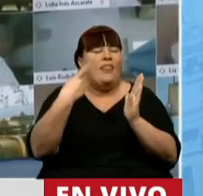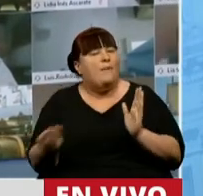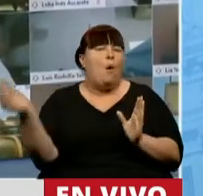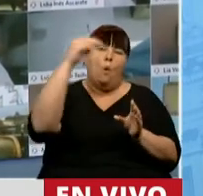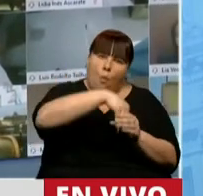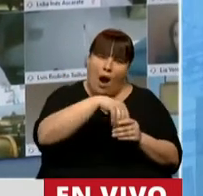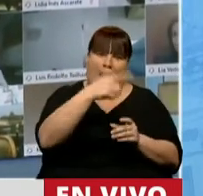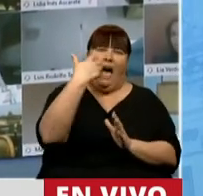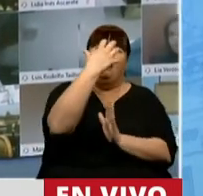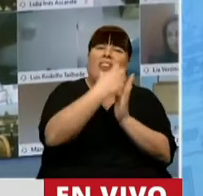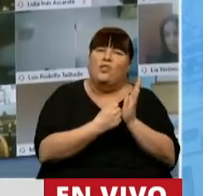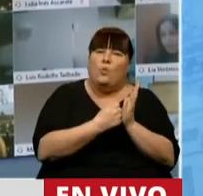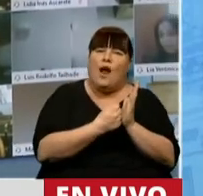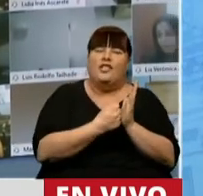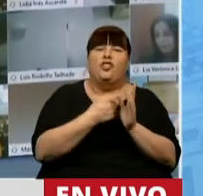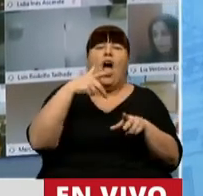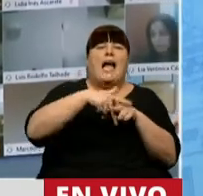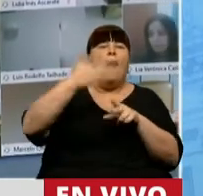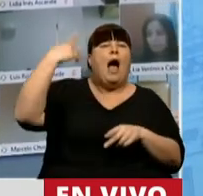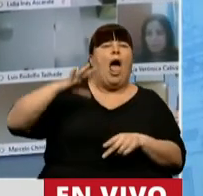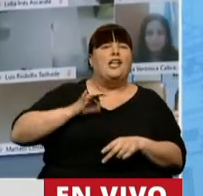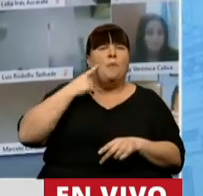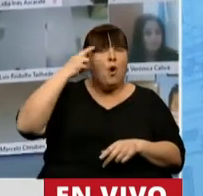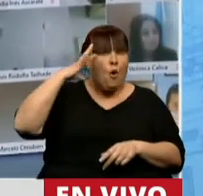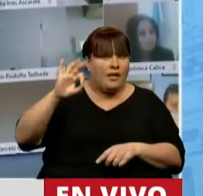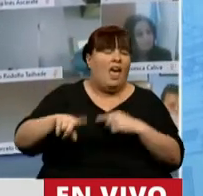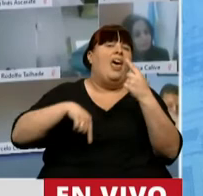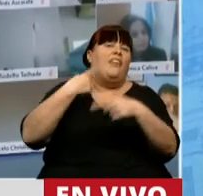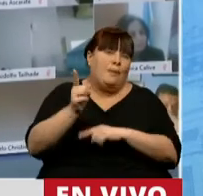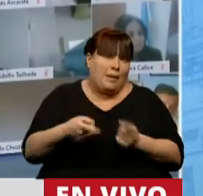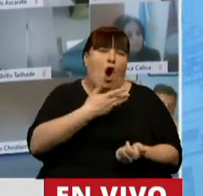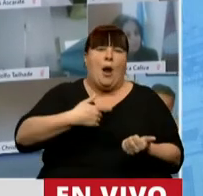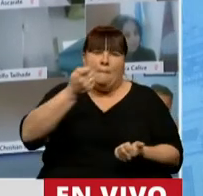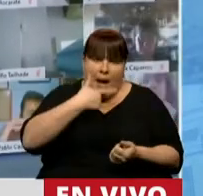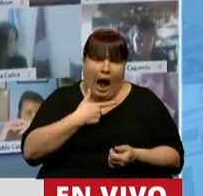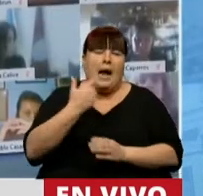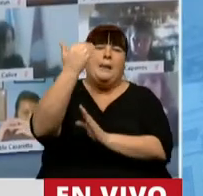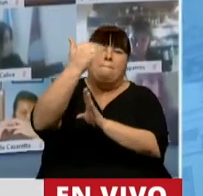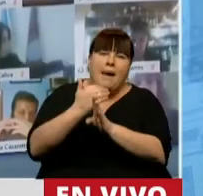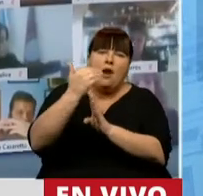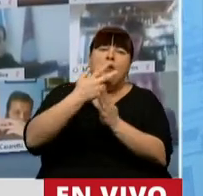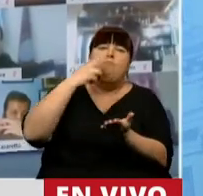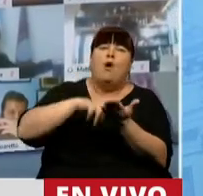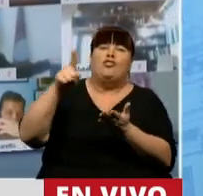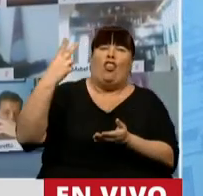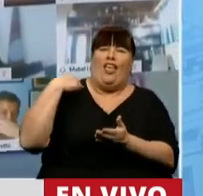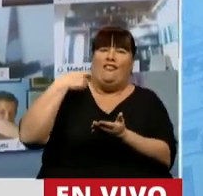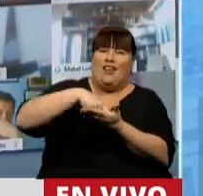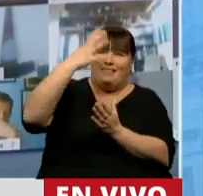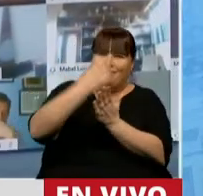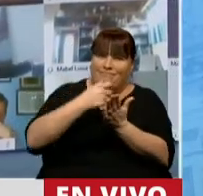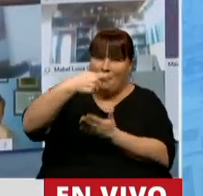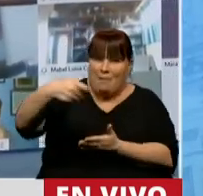fueron reducidos por cabalo en los 90 y luego también el gobierno de Macri volvió a reducir las contribuciones patronales,